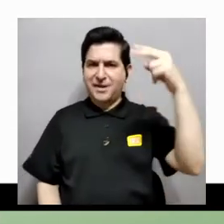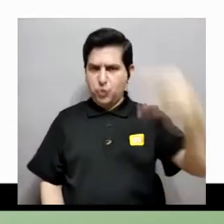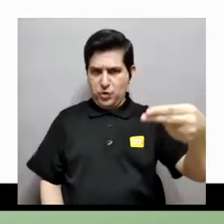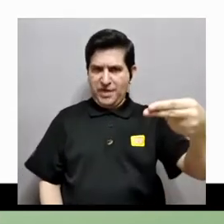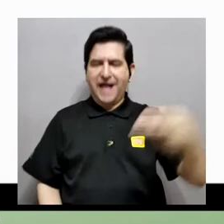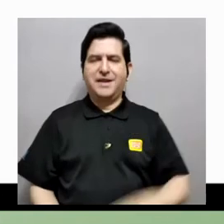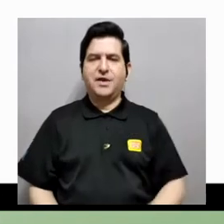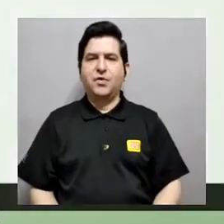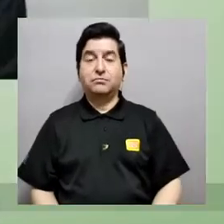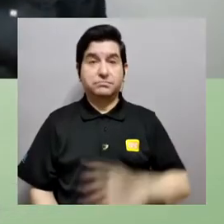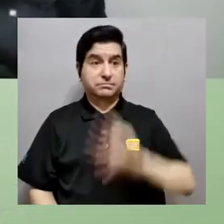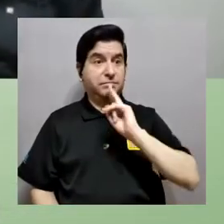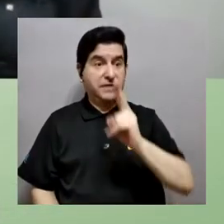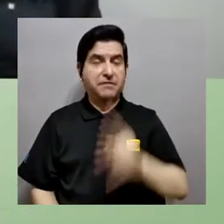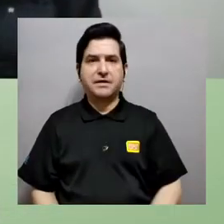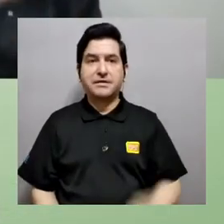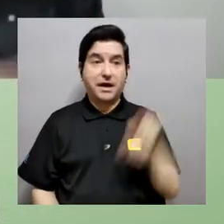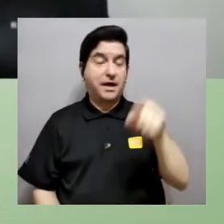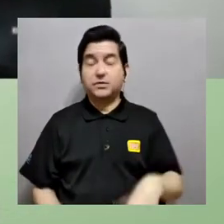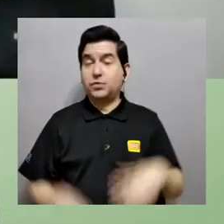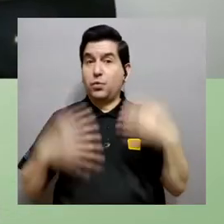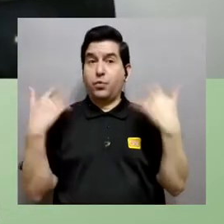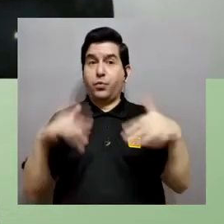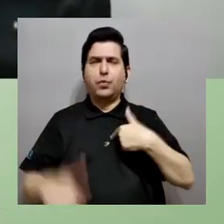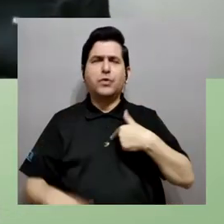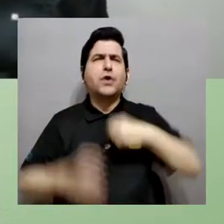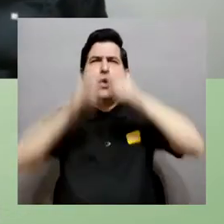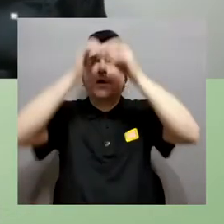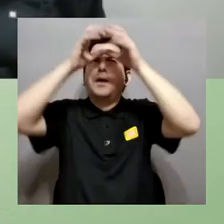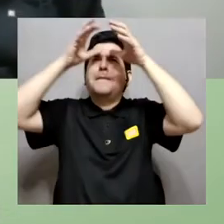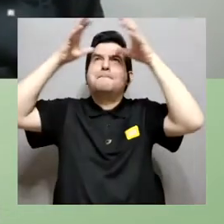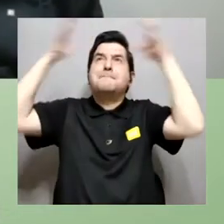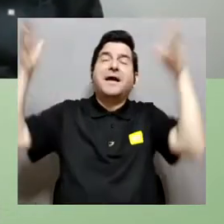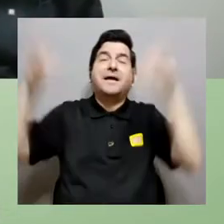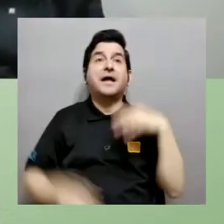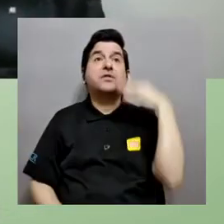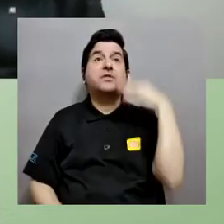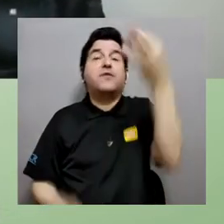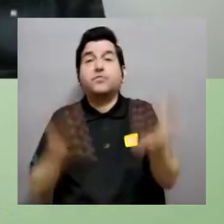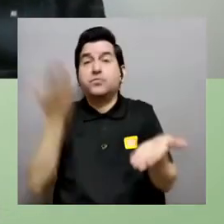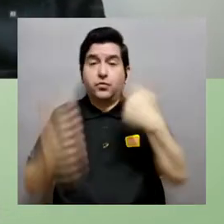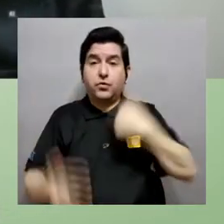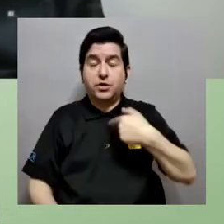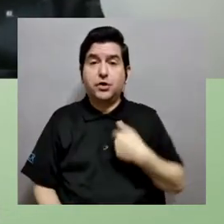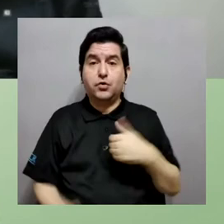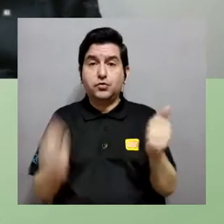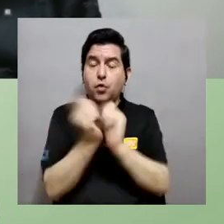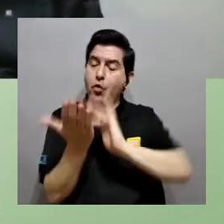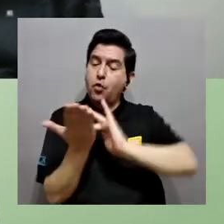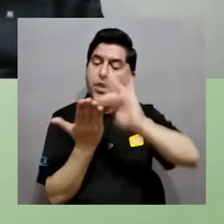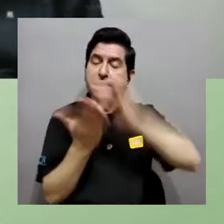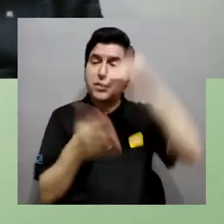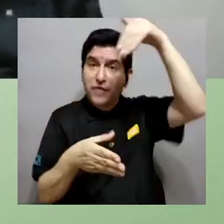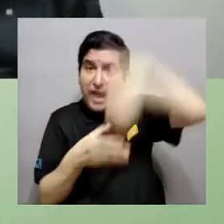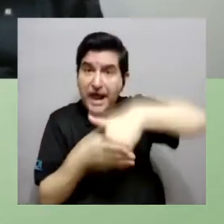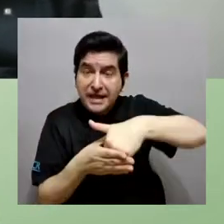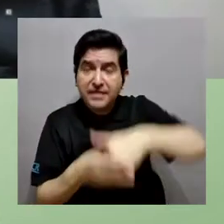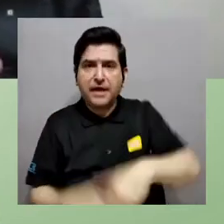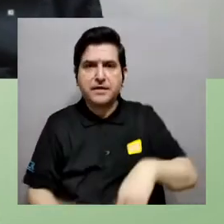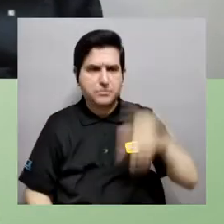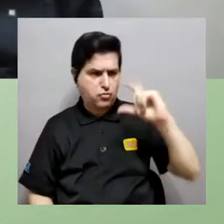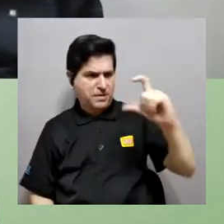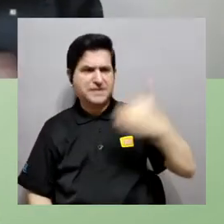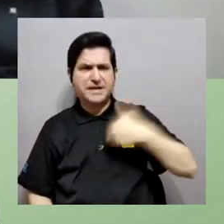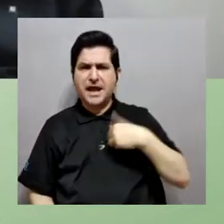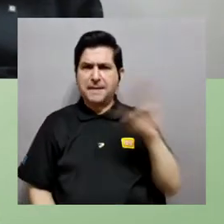Bueno, muchísimas gracias, de verdad, Ricardo Hidalgo. La verdad, loquísimo. Yo hasta me estoy imaginando, no sé si